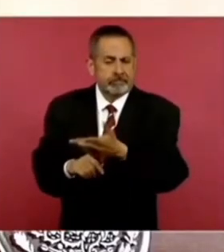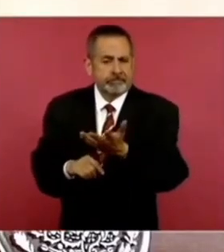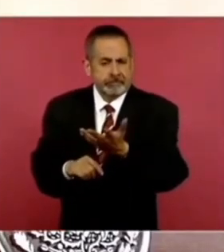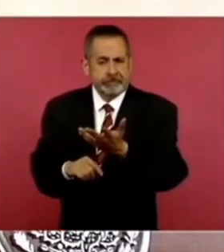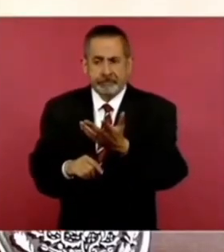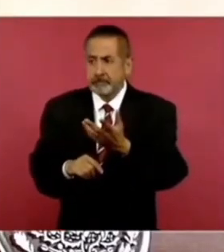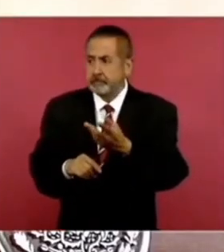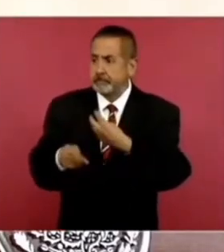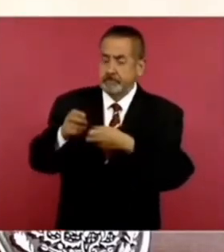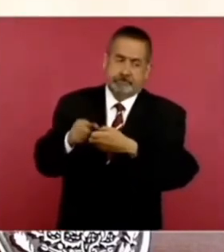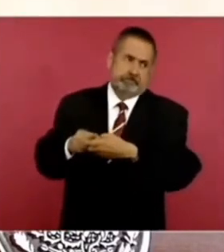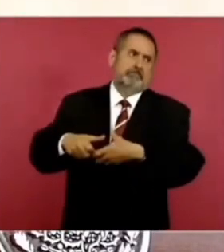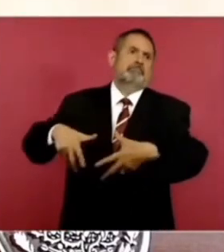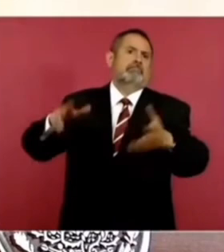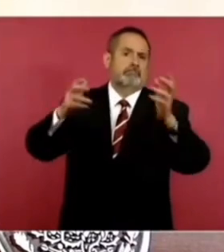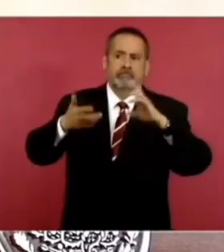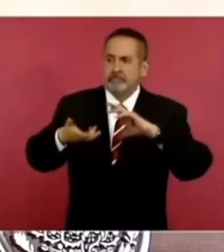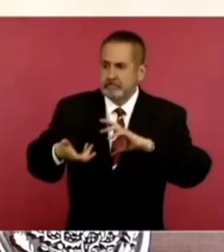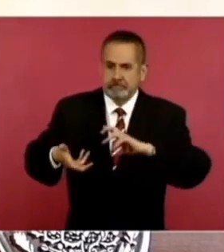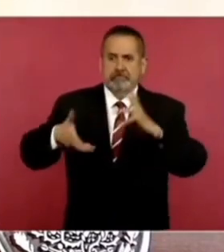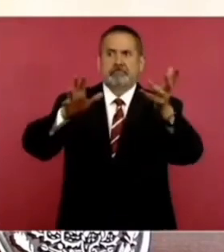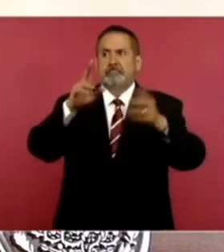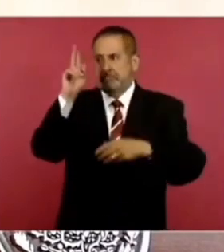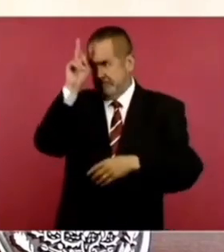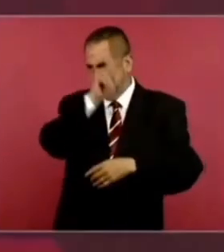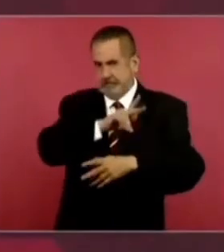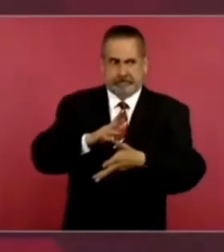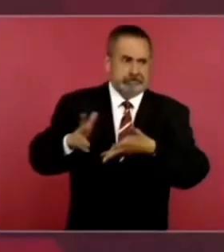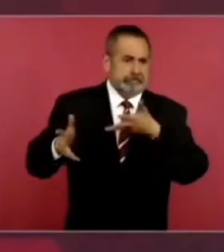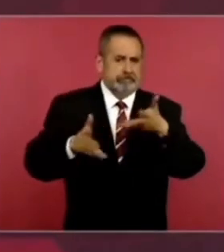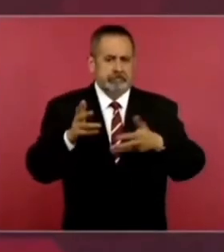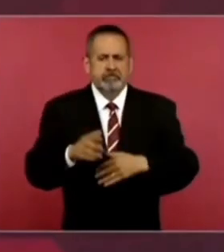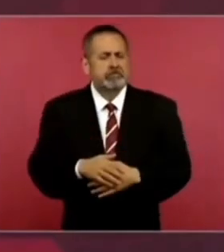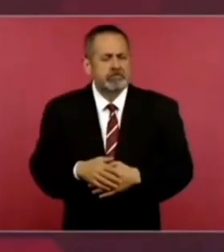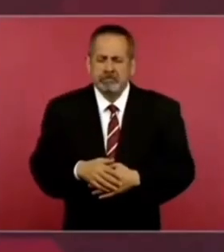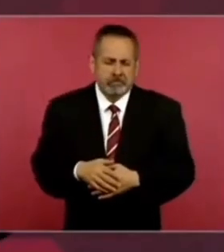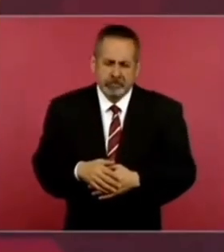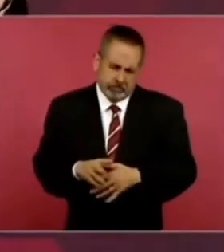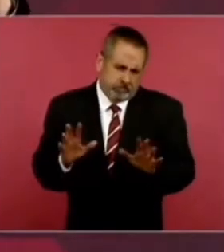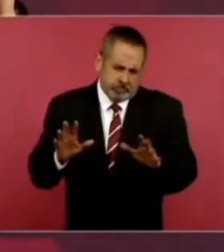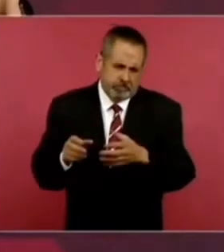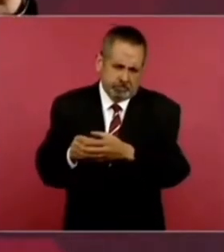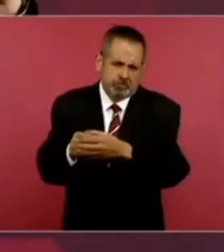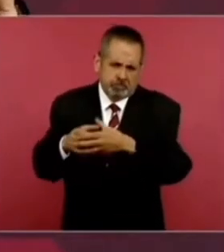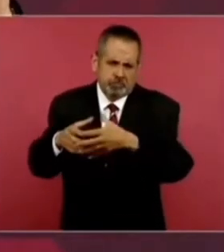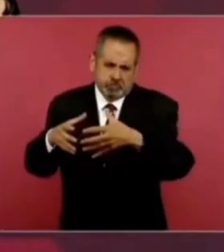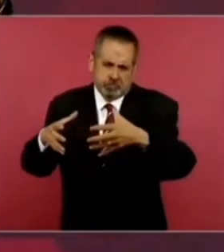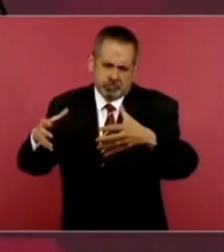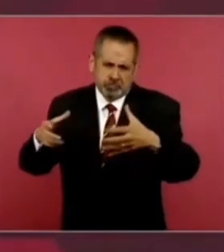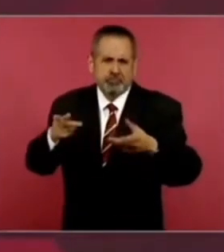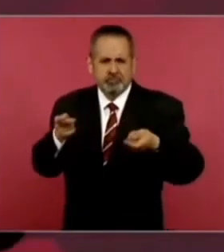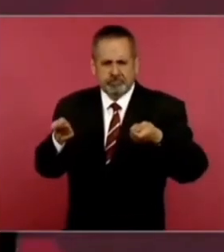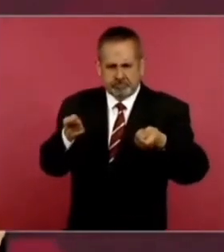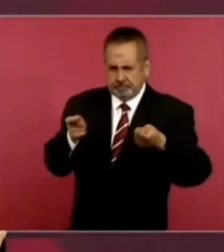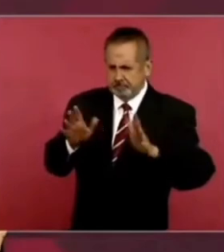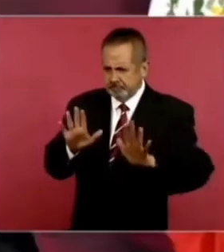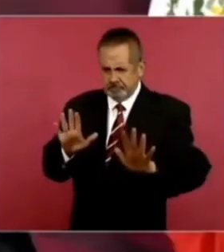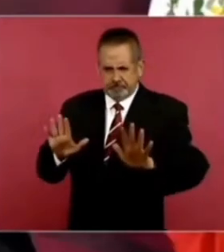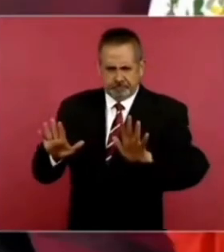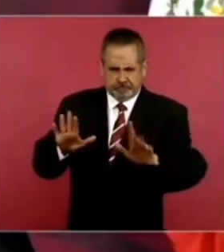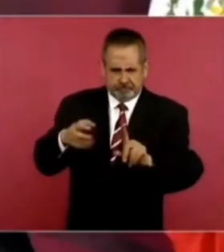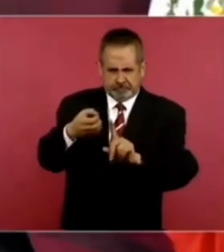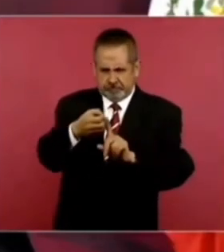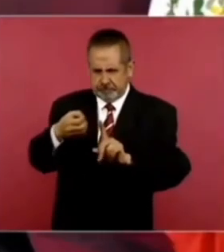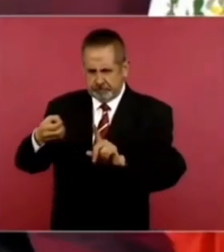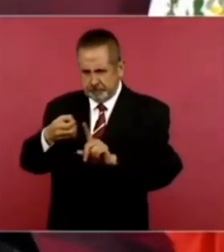de que ha crecido el flujo migratorio. Ahí vamos, ordenando las cosas,